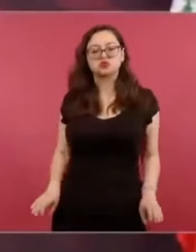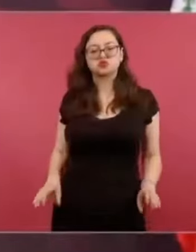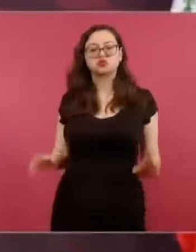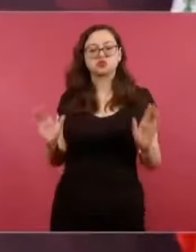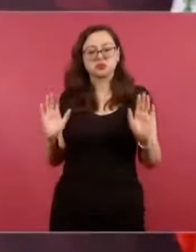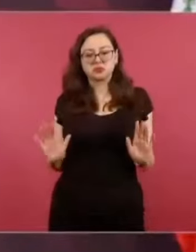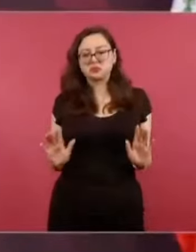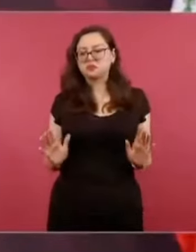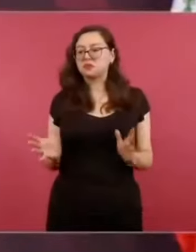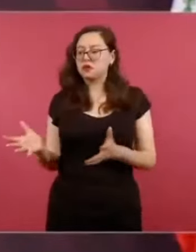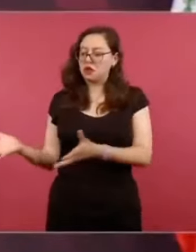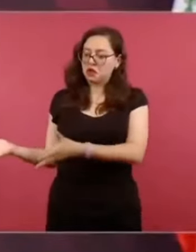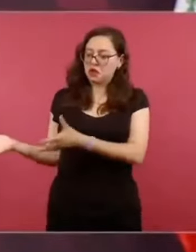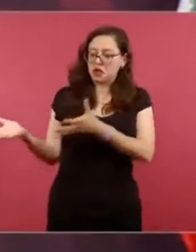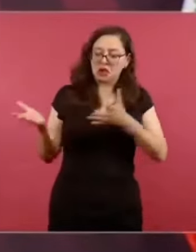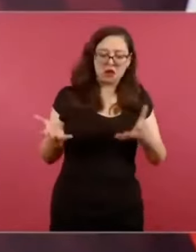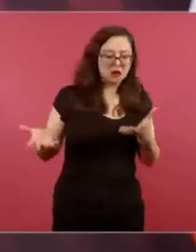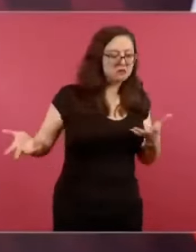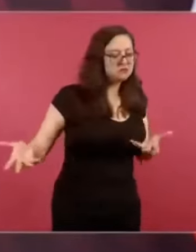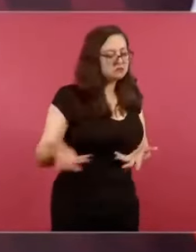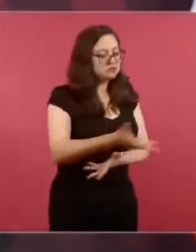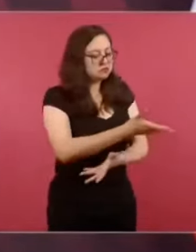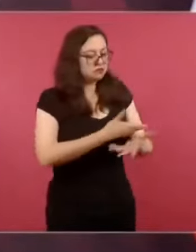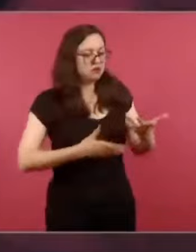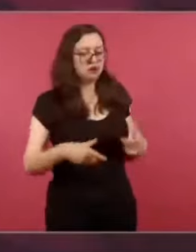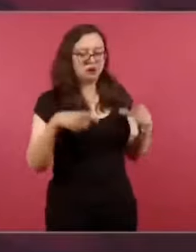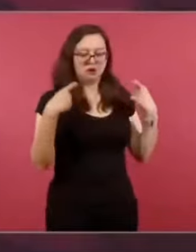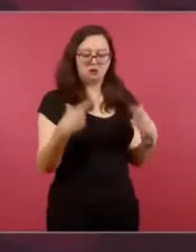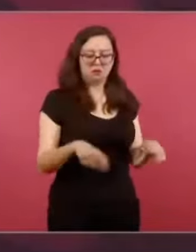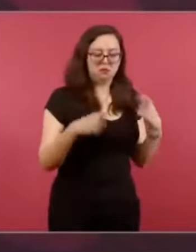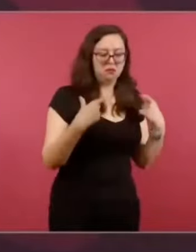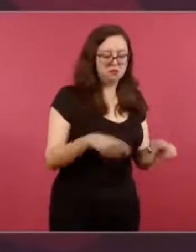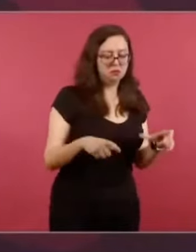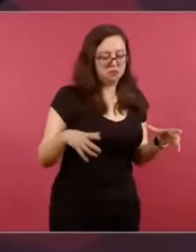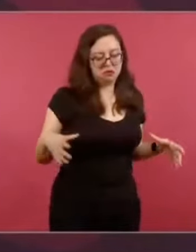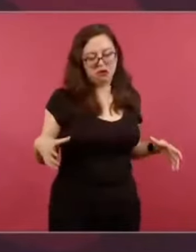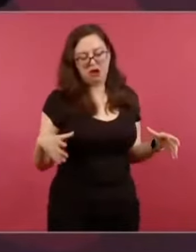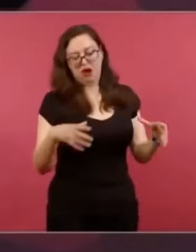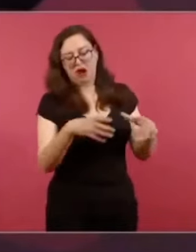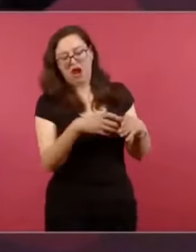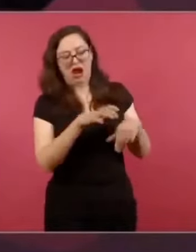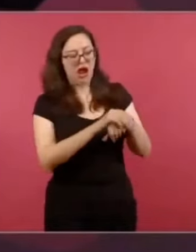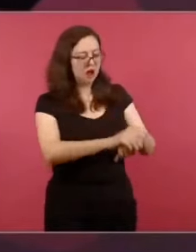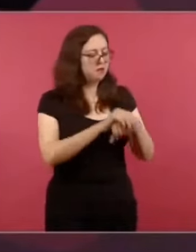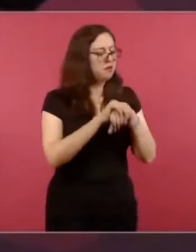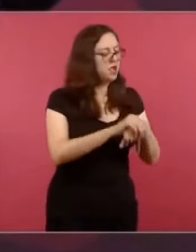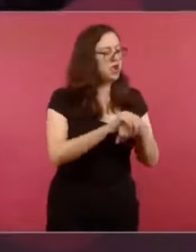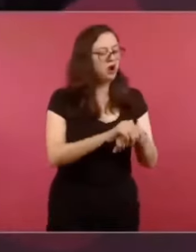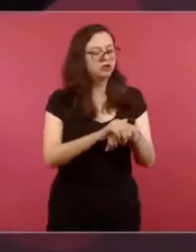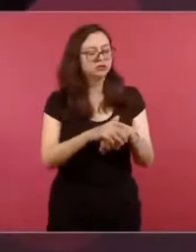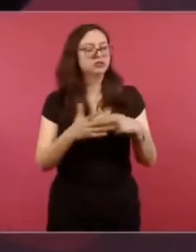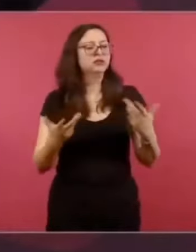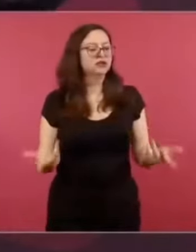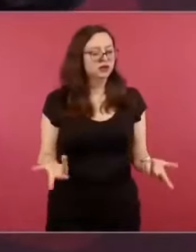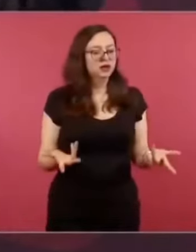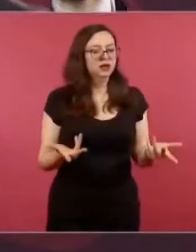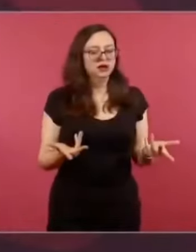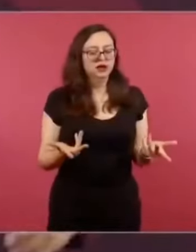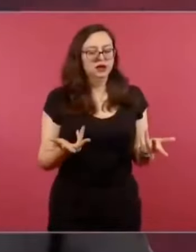pastel o la piñata para unos cuantos allegados a